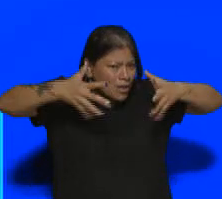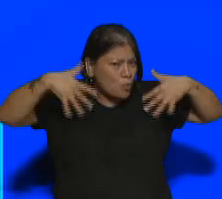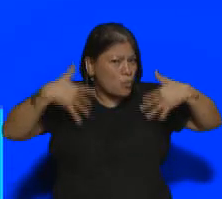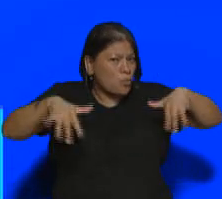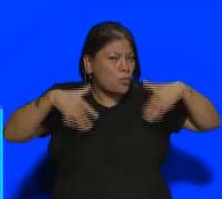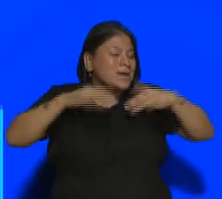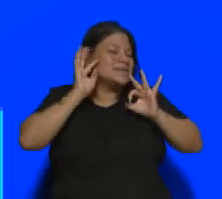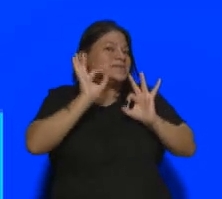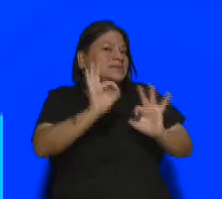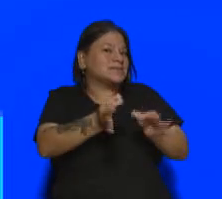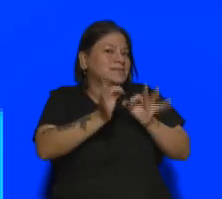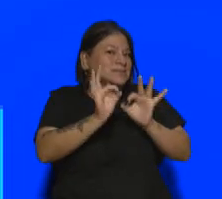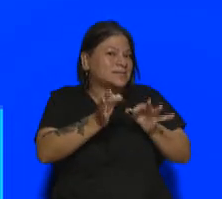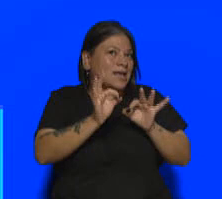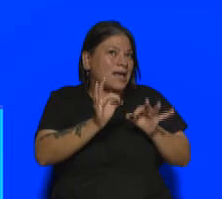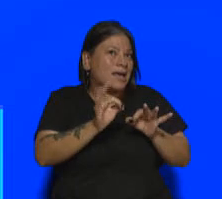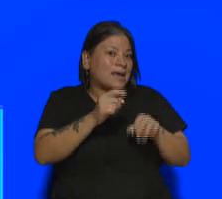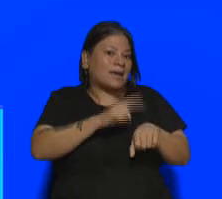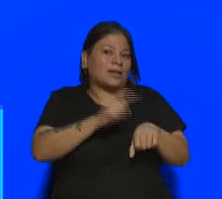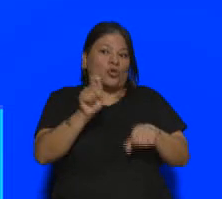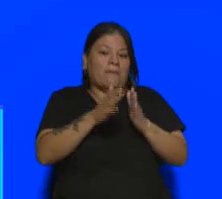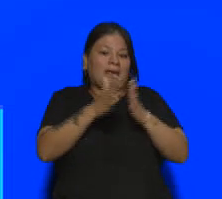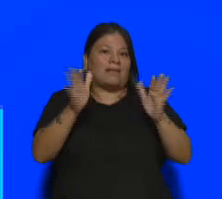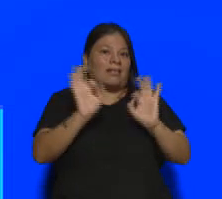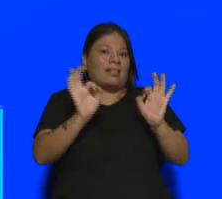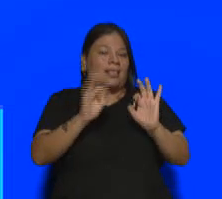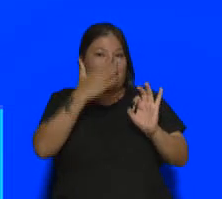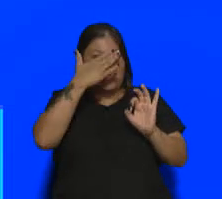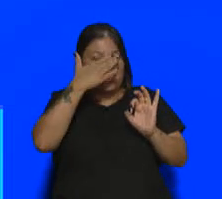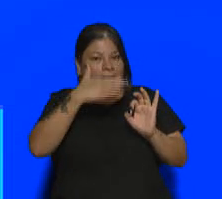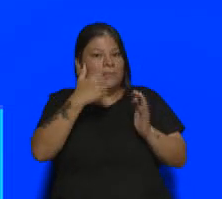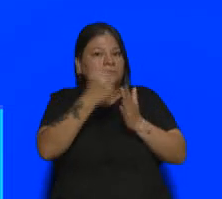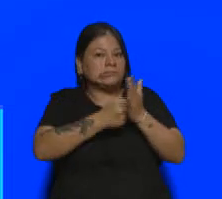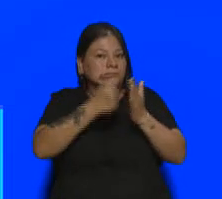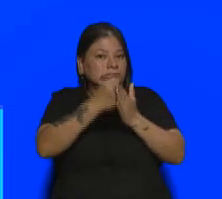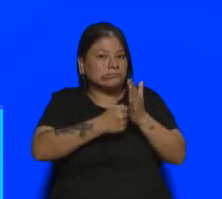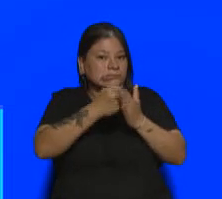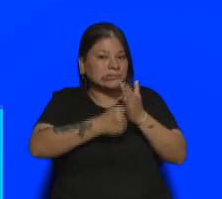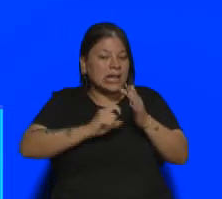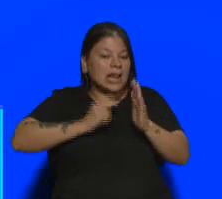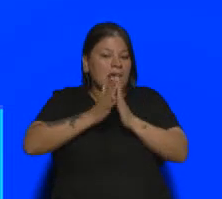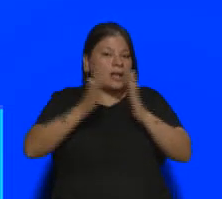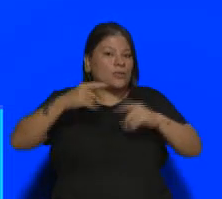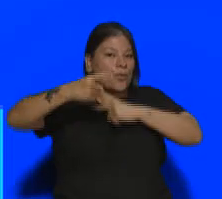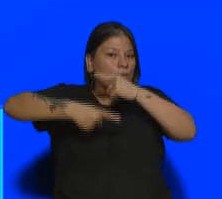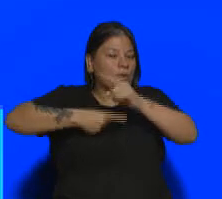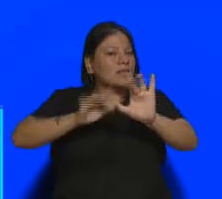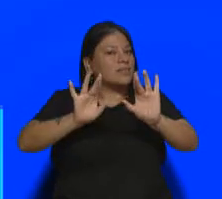Y se sabe que lo que no se hace en estos meses después es bastante cuesta arriba con la continuidad del año, ¿verdad?